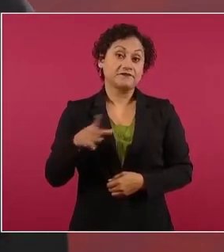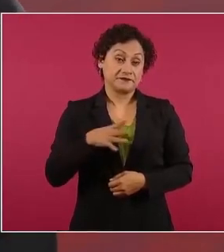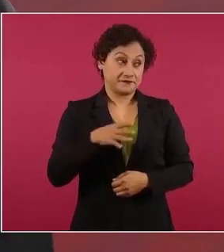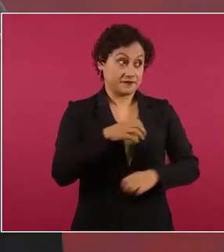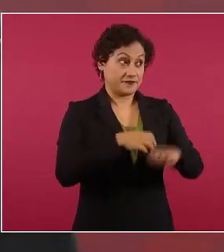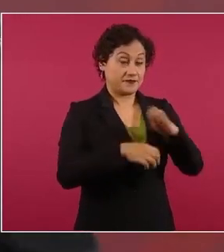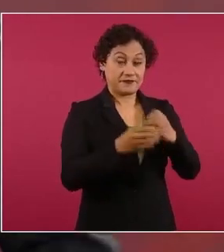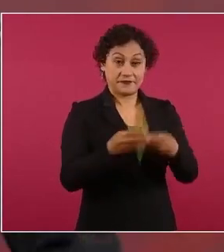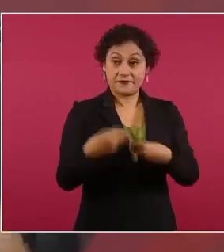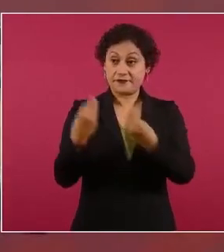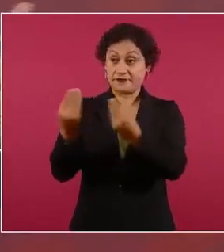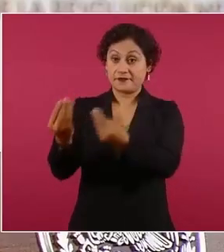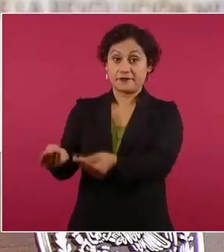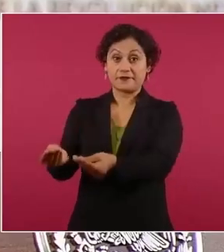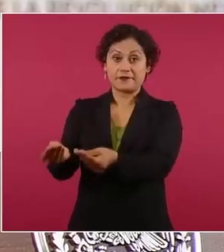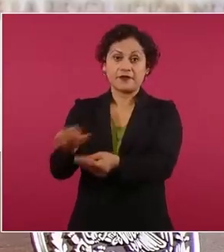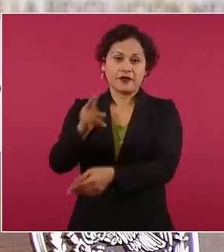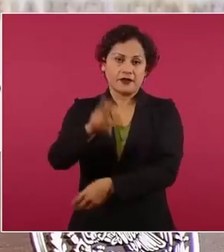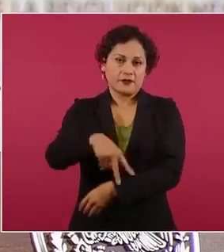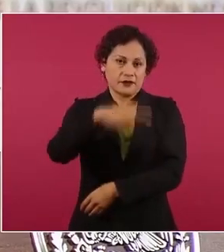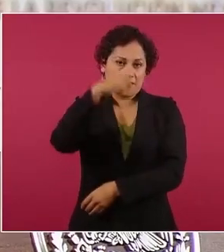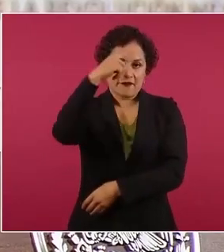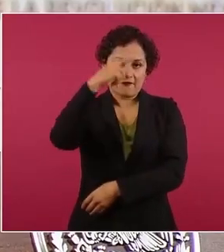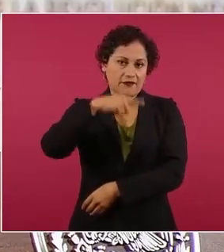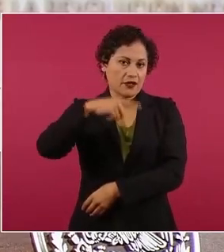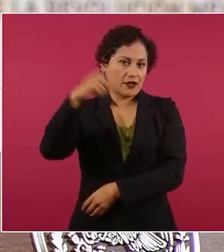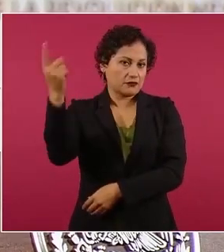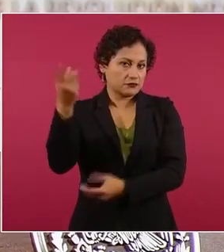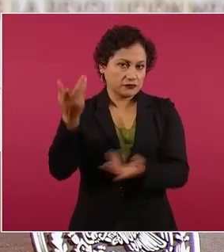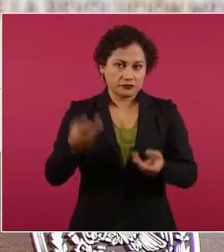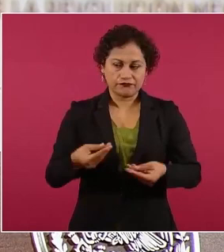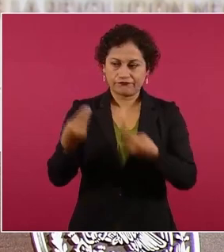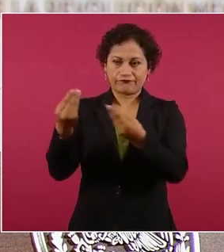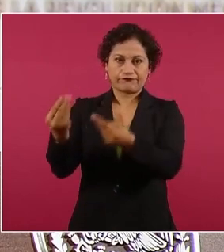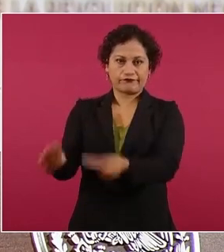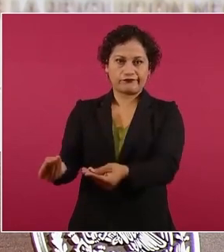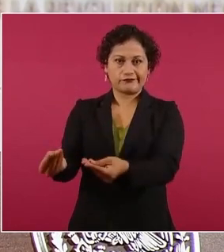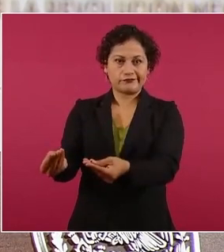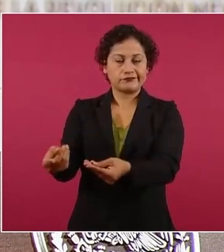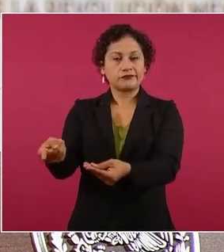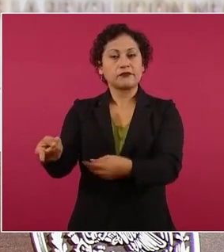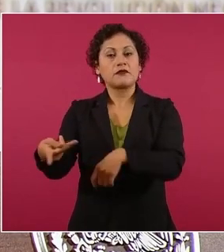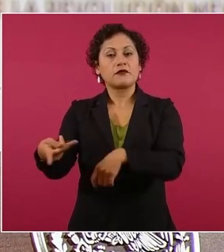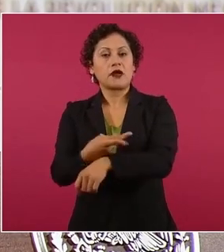con muchas facilidades no supo